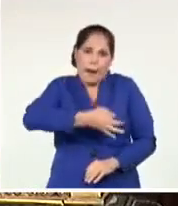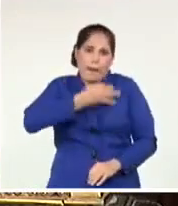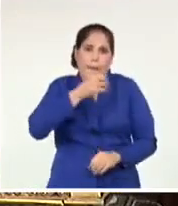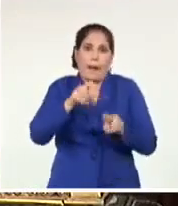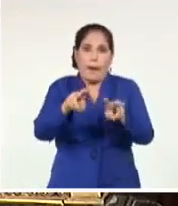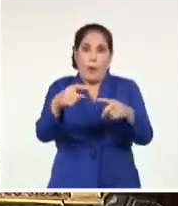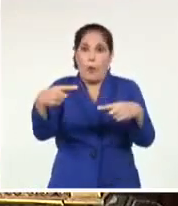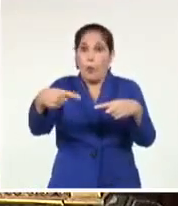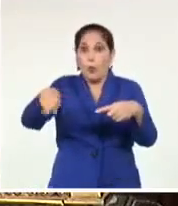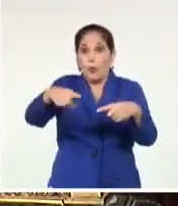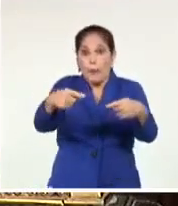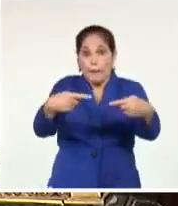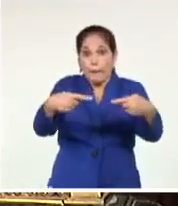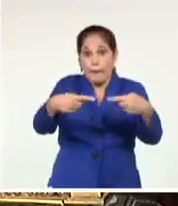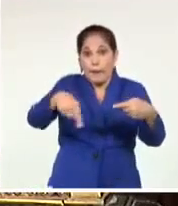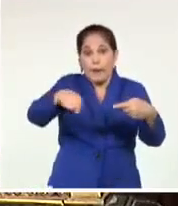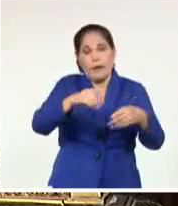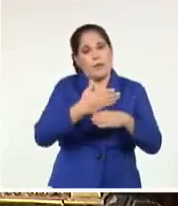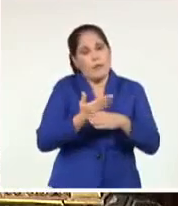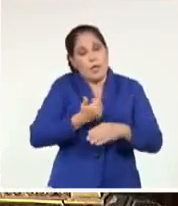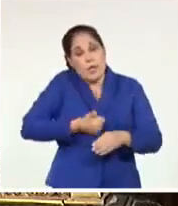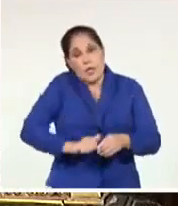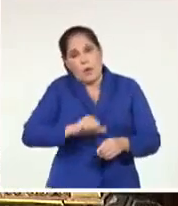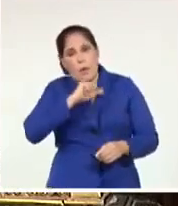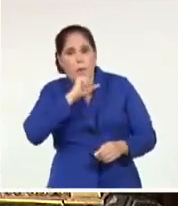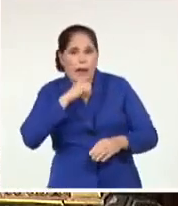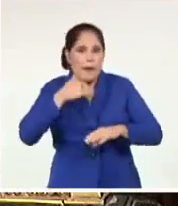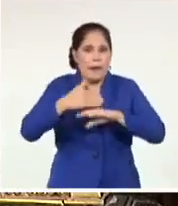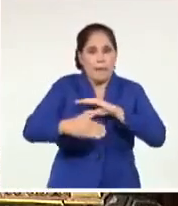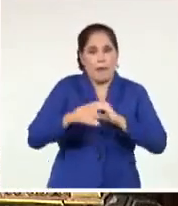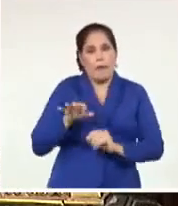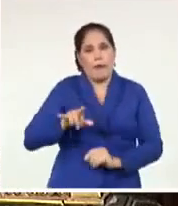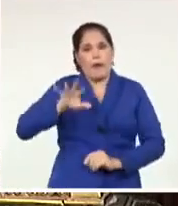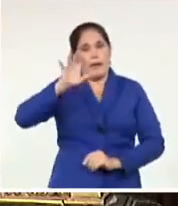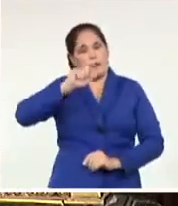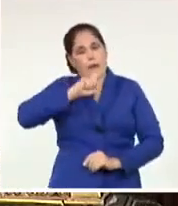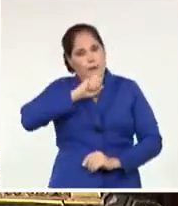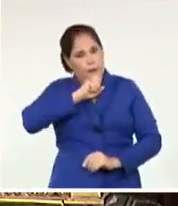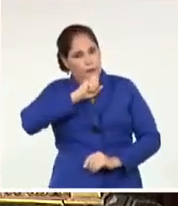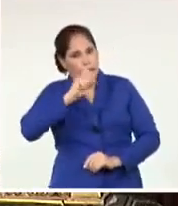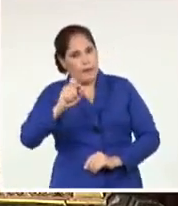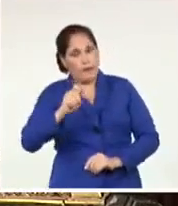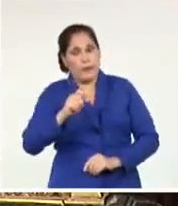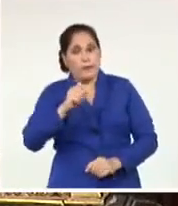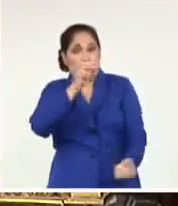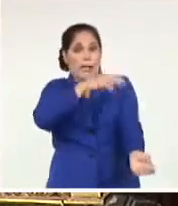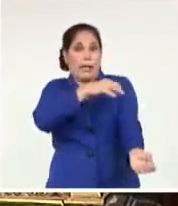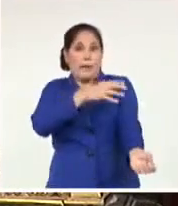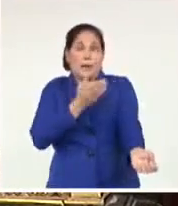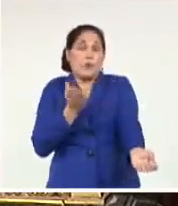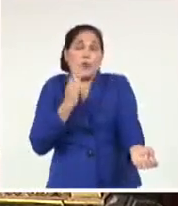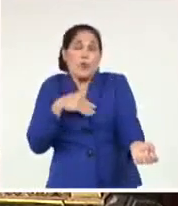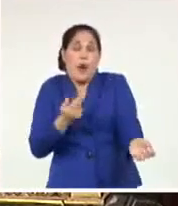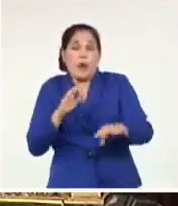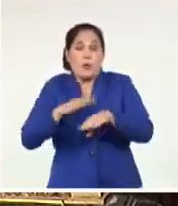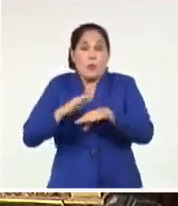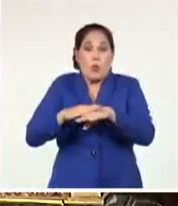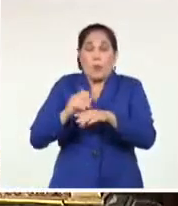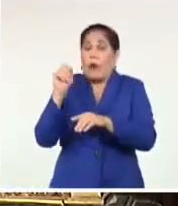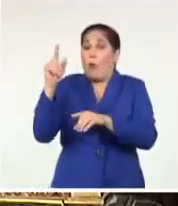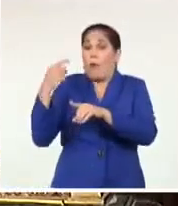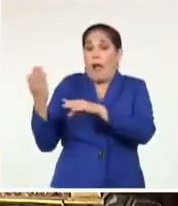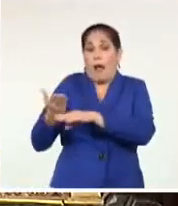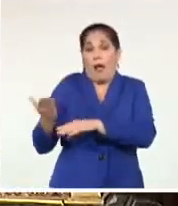plenario lo que significa tener un hijo, una madre, un hermano con cáncer y no tener quimioterapia de primera línea, no tener un